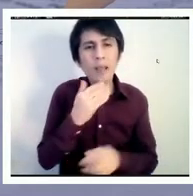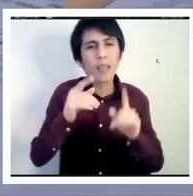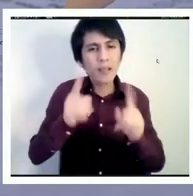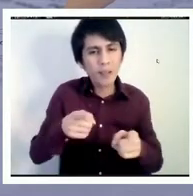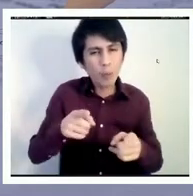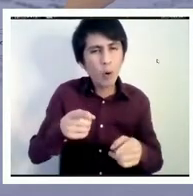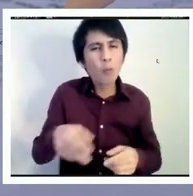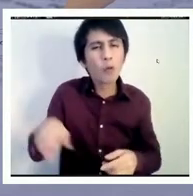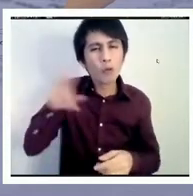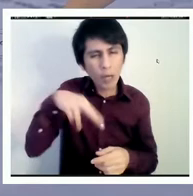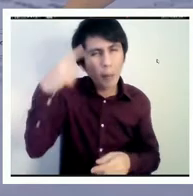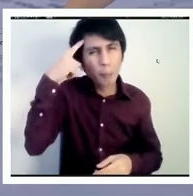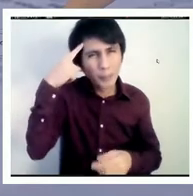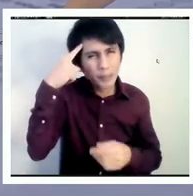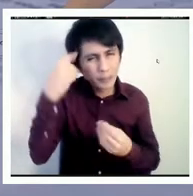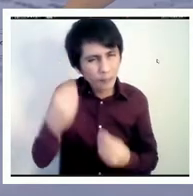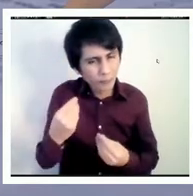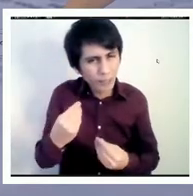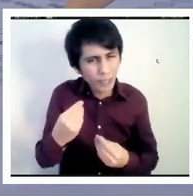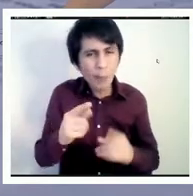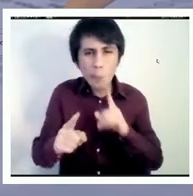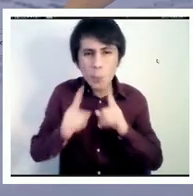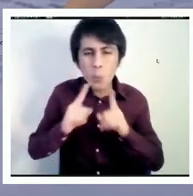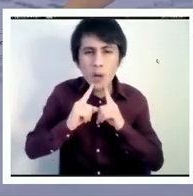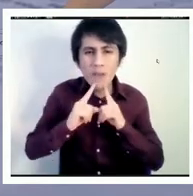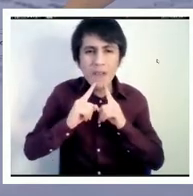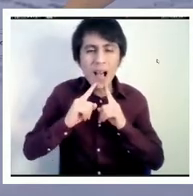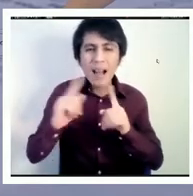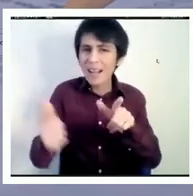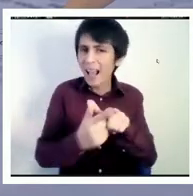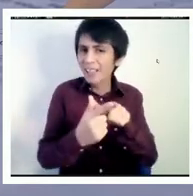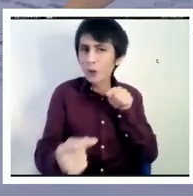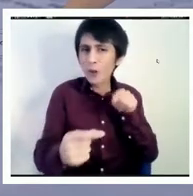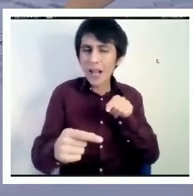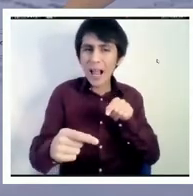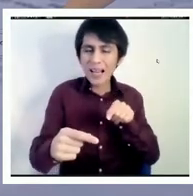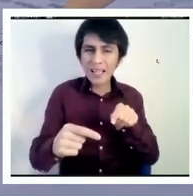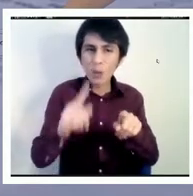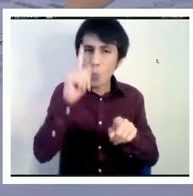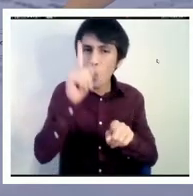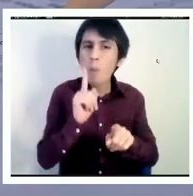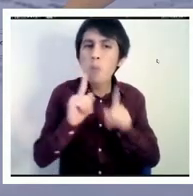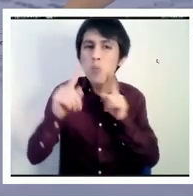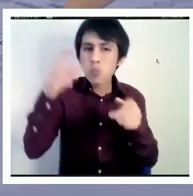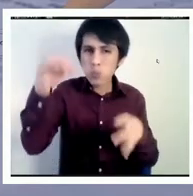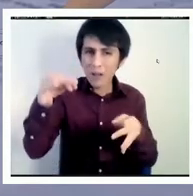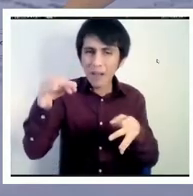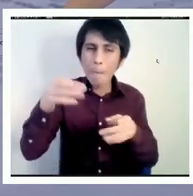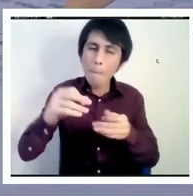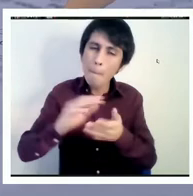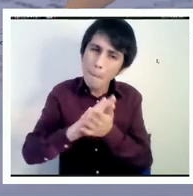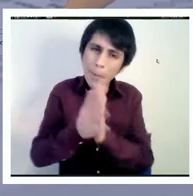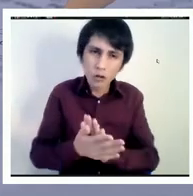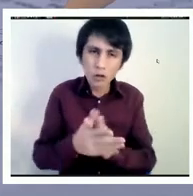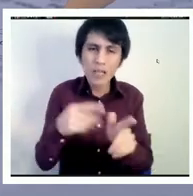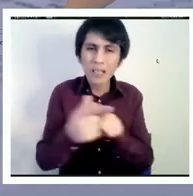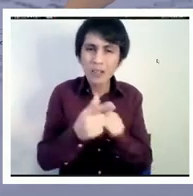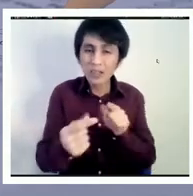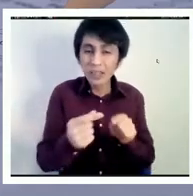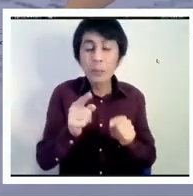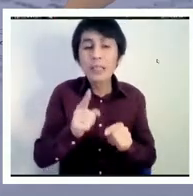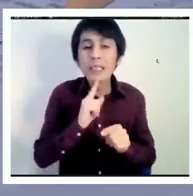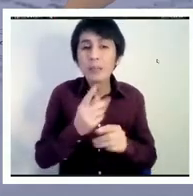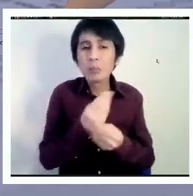pruebas estandarizadas nacionales porque también tienen funciones mucho más informativas para las salas de clases también